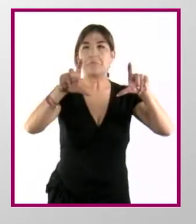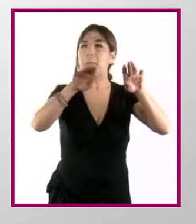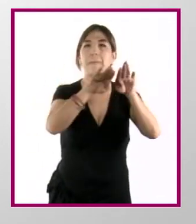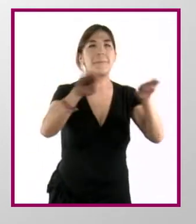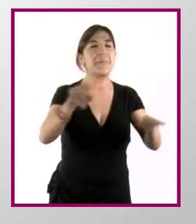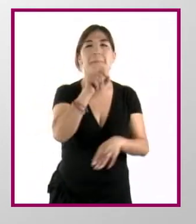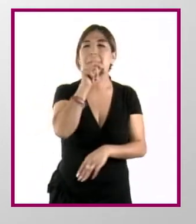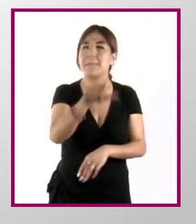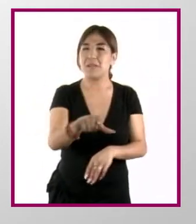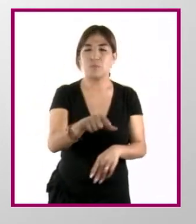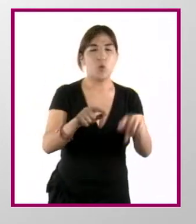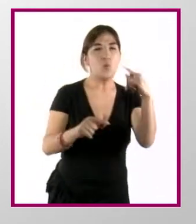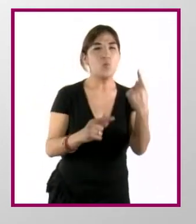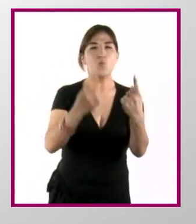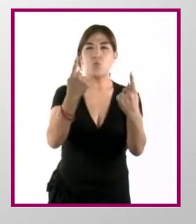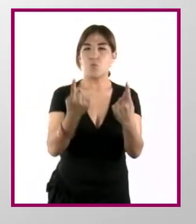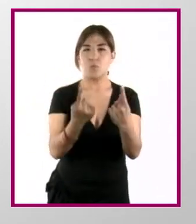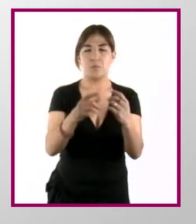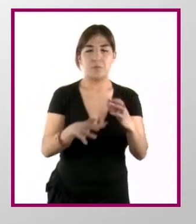1 a 1.